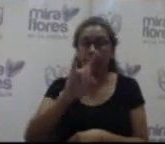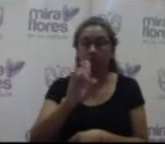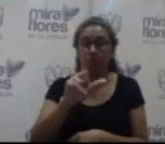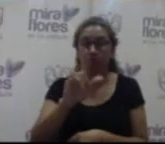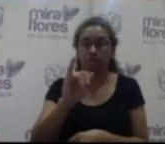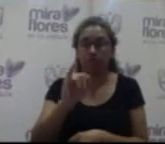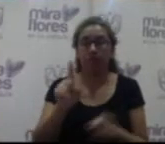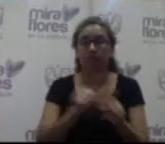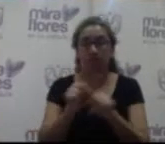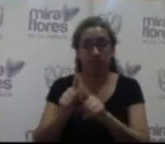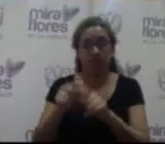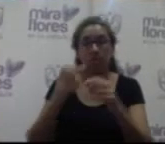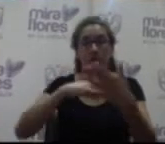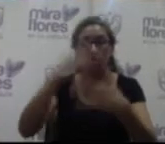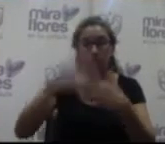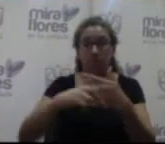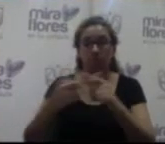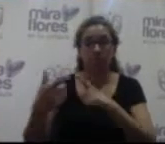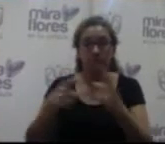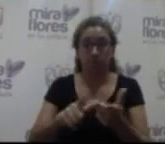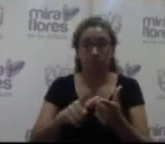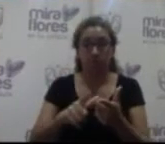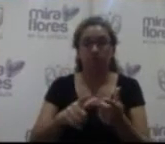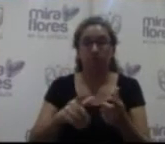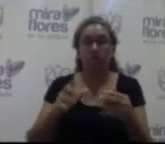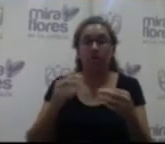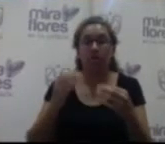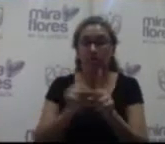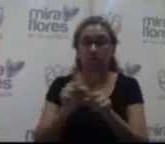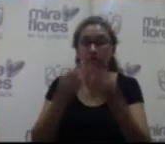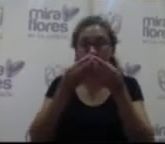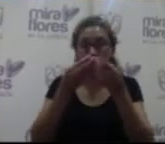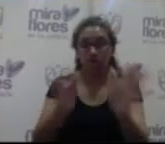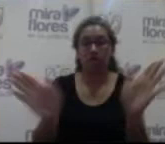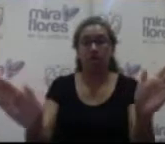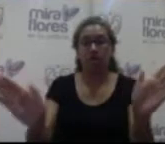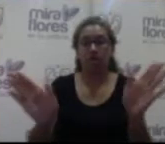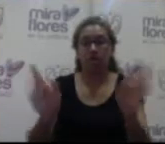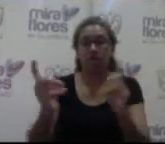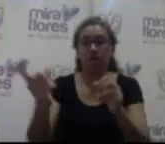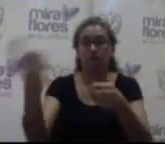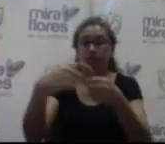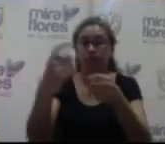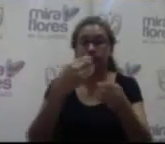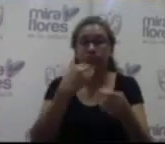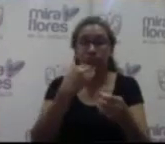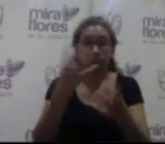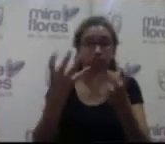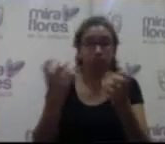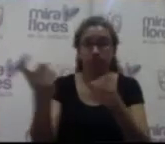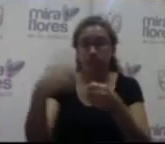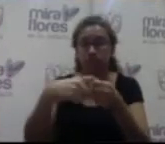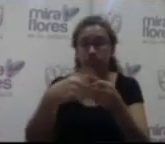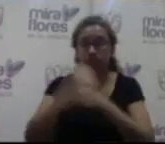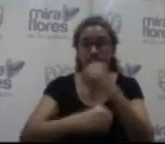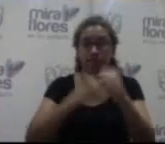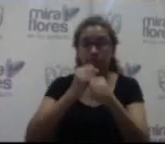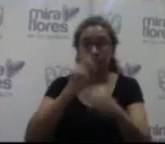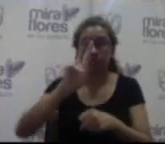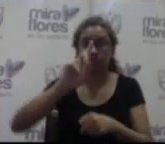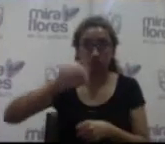encuentra declarado viable actualmente está en proceso de convocatoria y su ejecución se encuentra prevista para el año